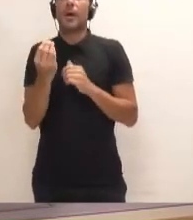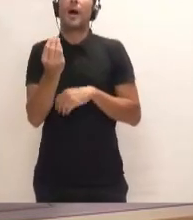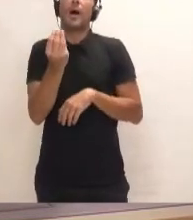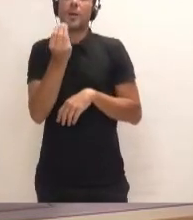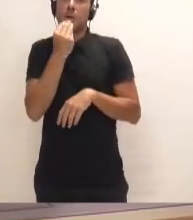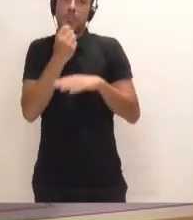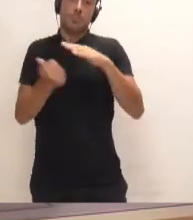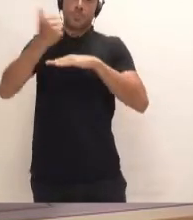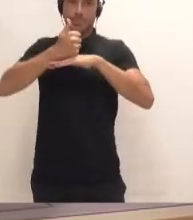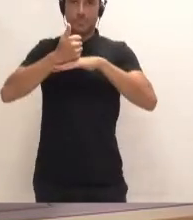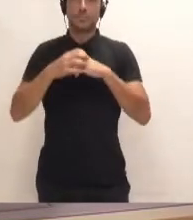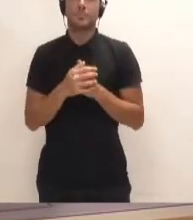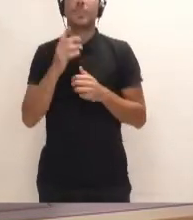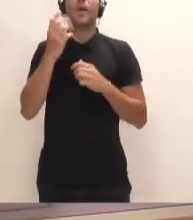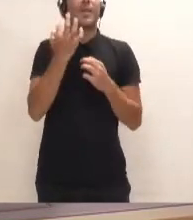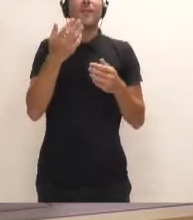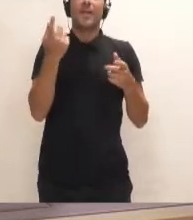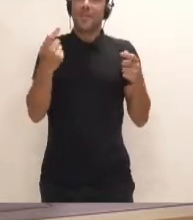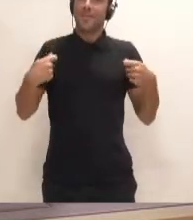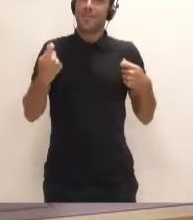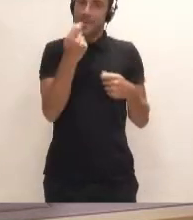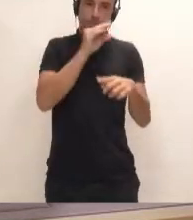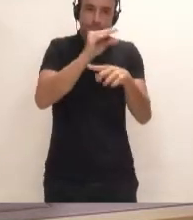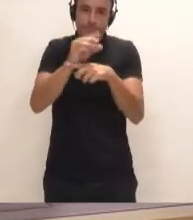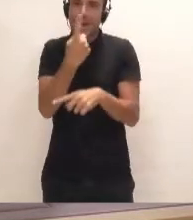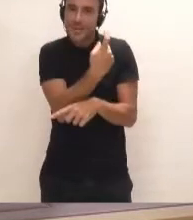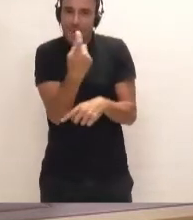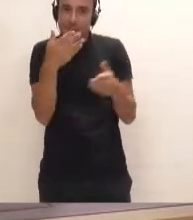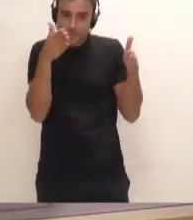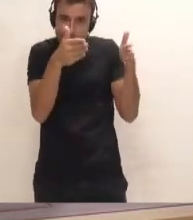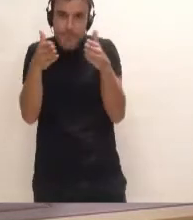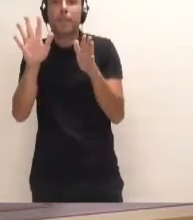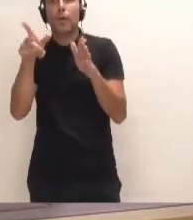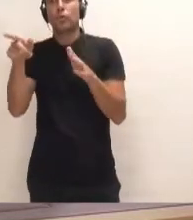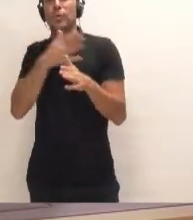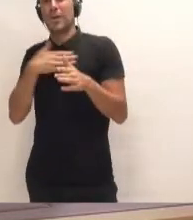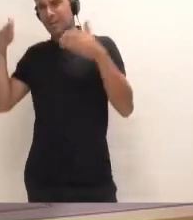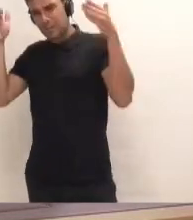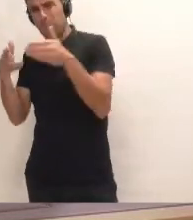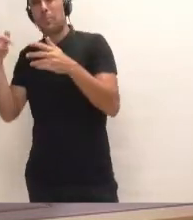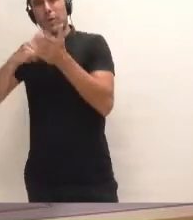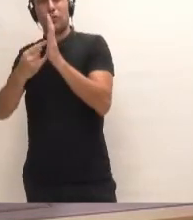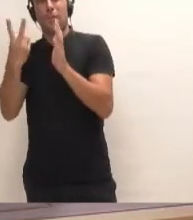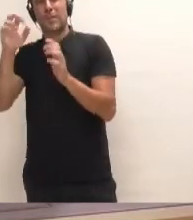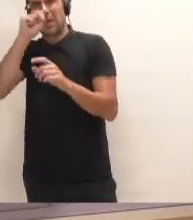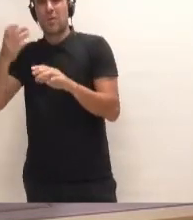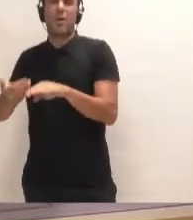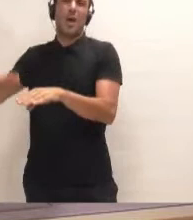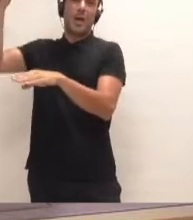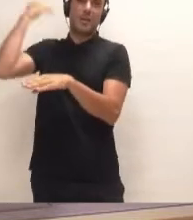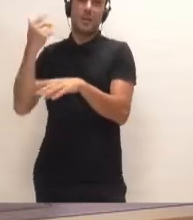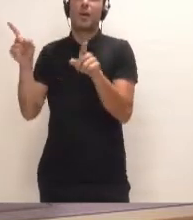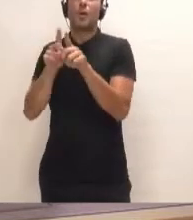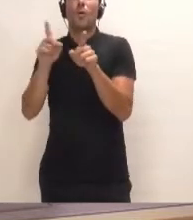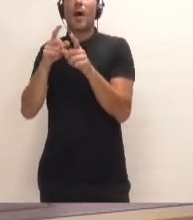muchas inversiones por hacer y el Grupo de Gobierno sigue empeñado en sacar adelante proyectos de hace 20 años que no tenían en consideración